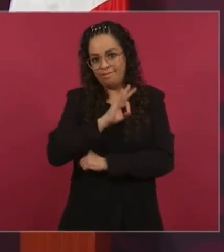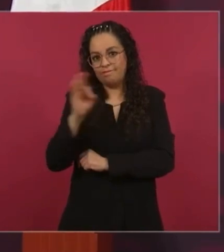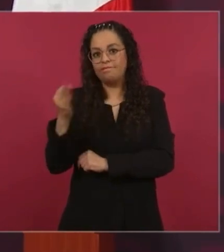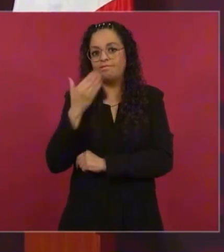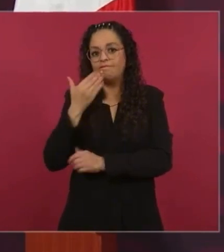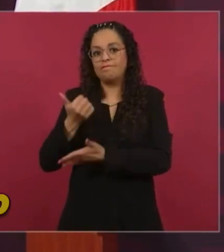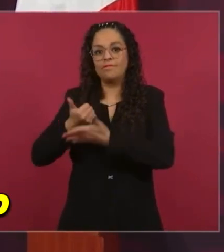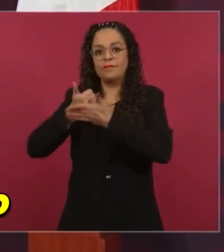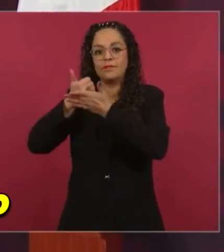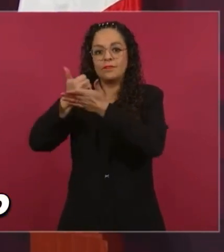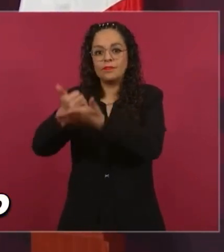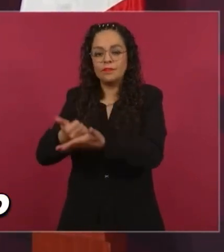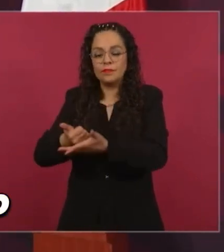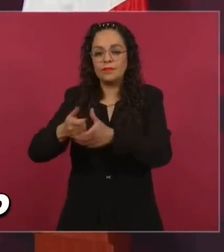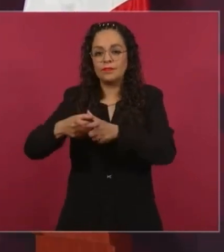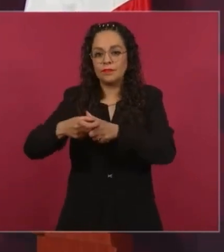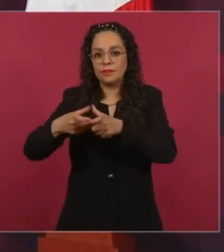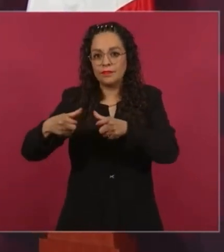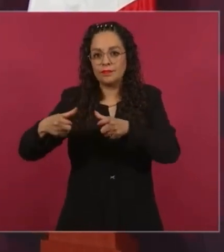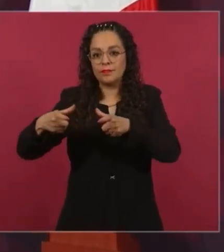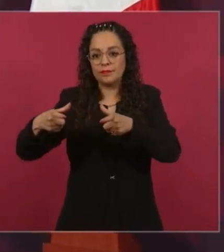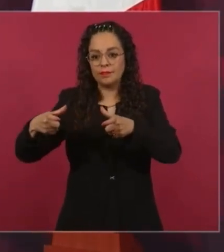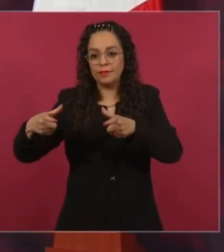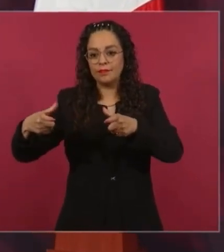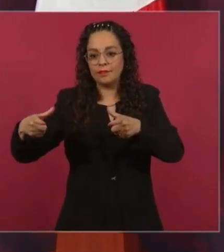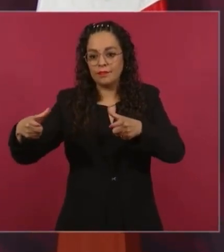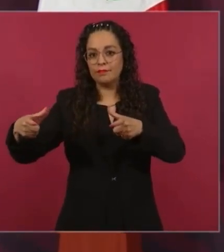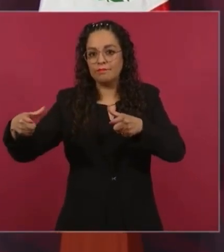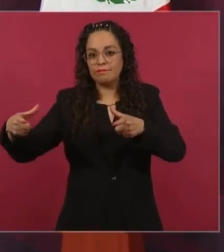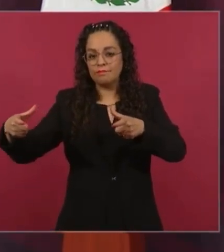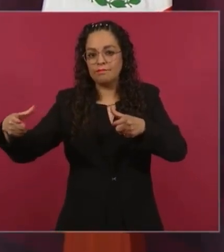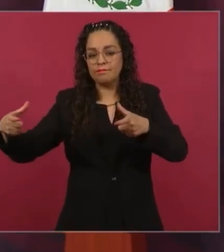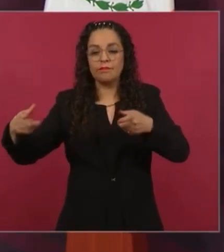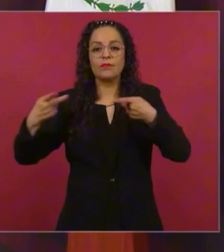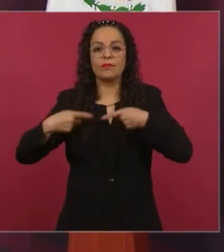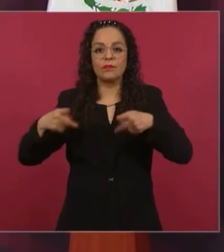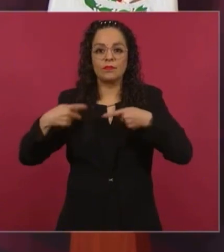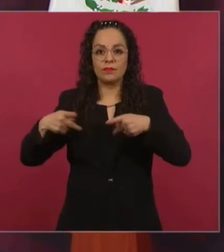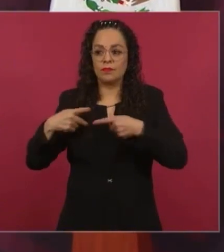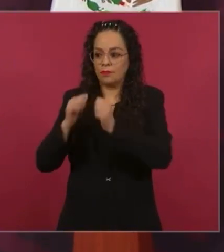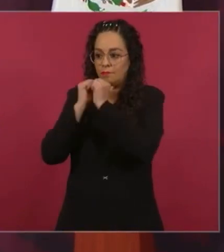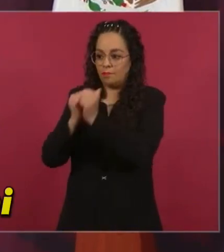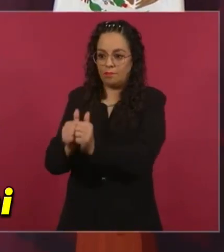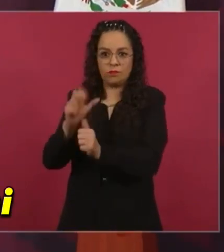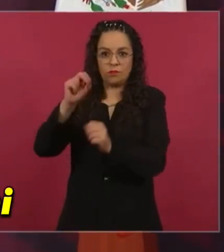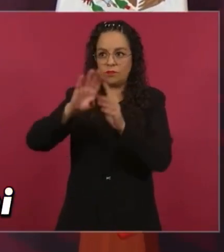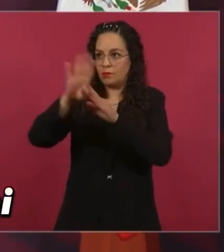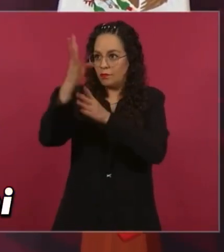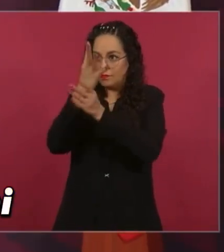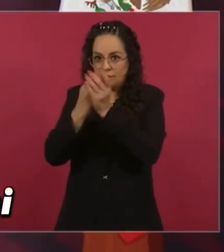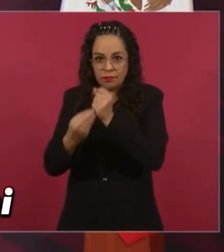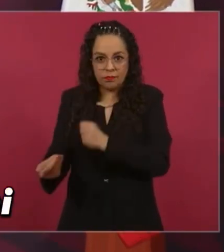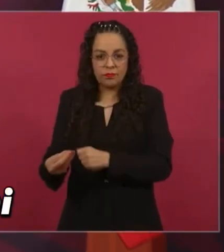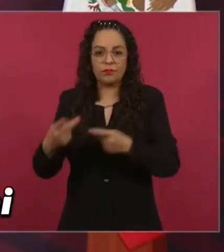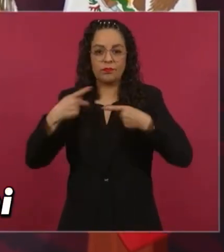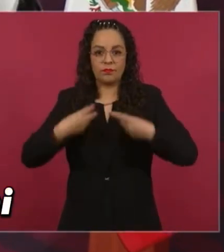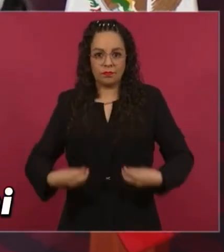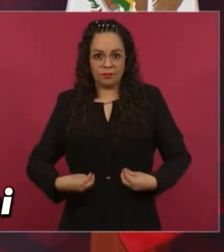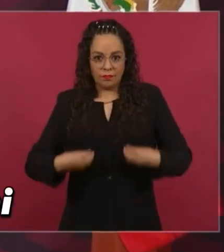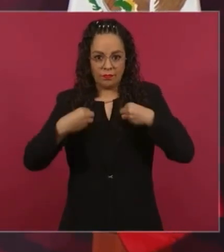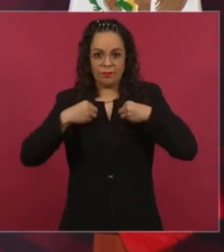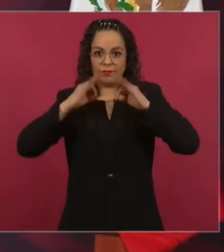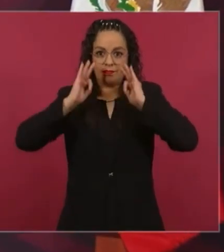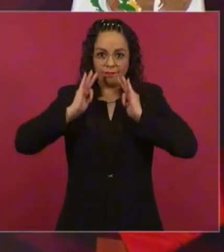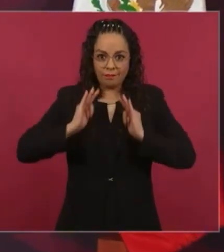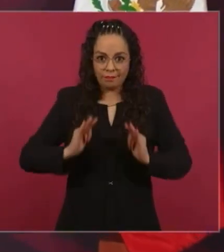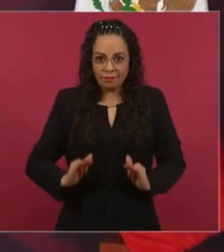haya más crecimiento económico, que se generen empleos, que haya bienestar y también que la gente se